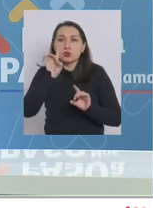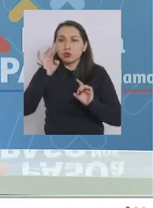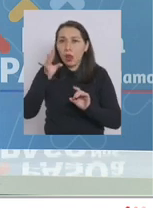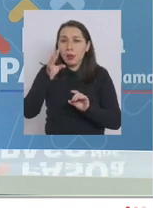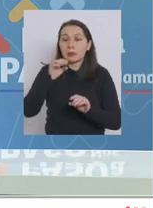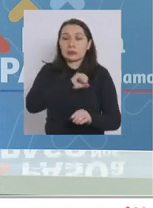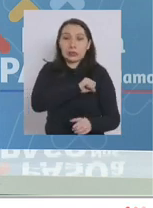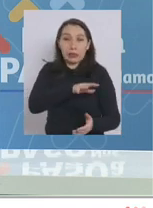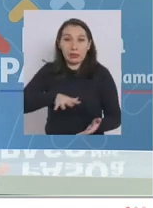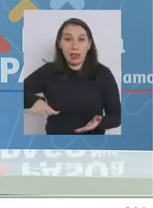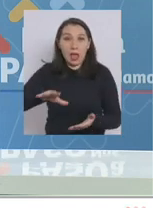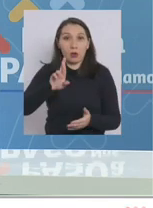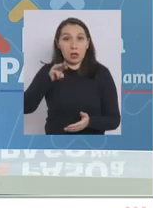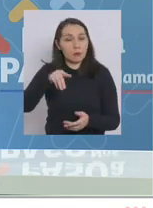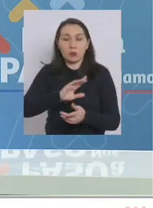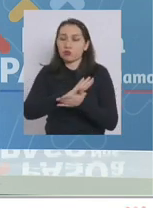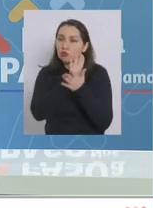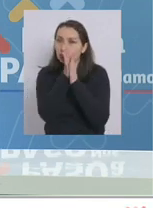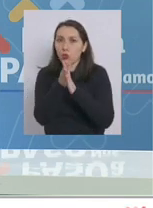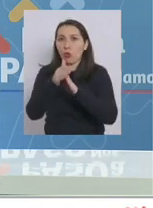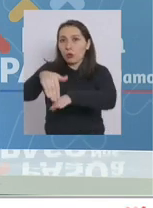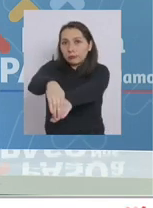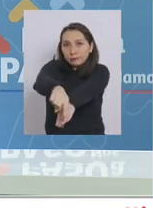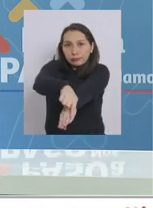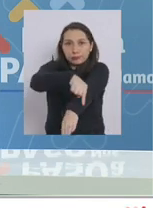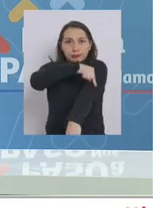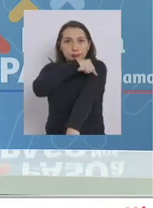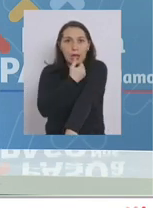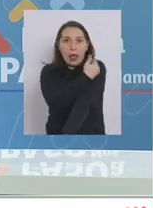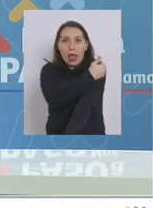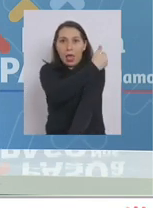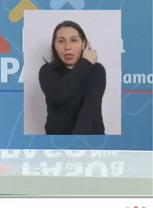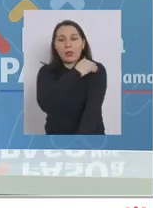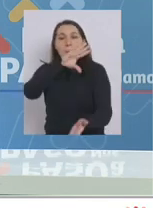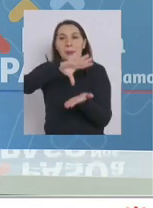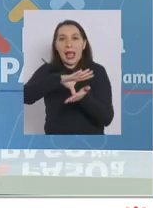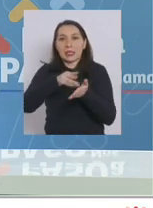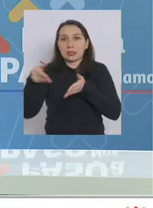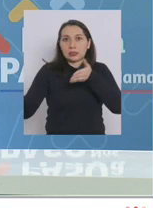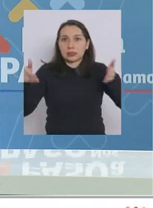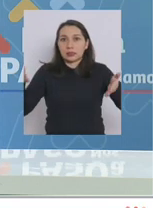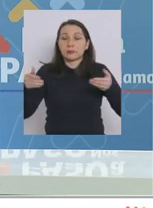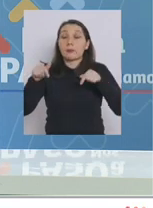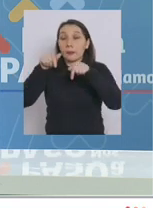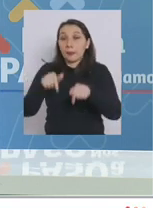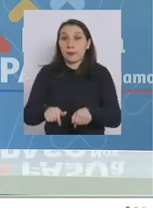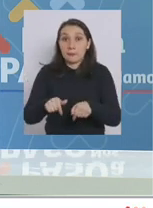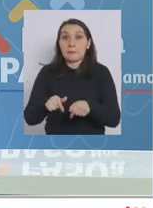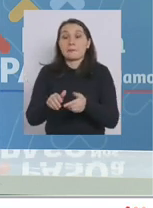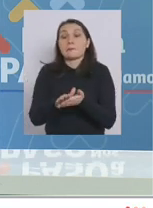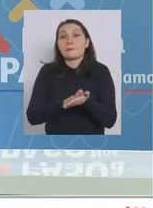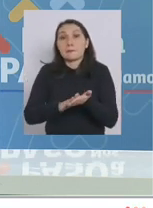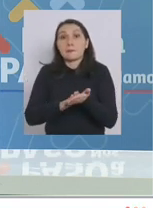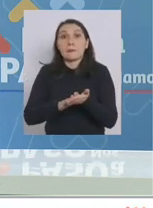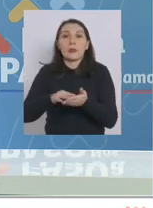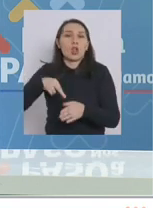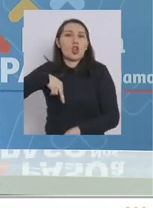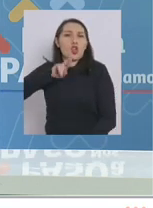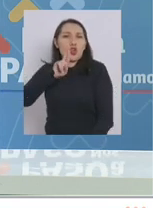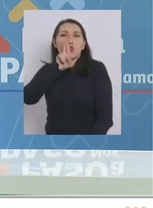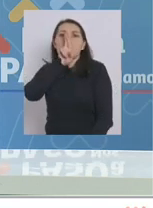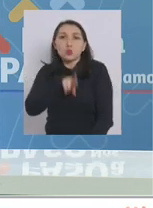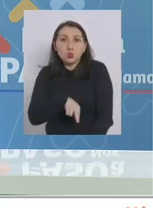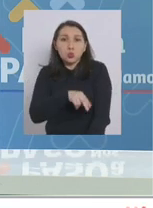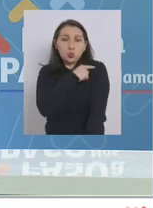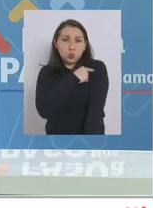través de la región metropolitana sino que en todas las fronteras de nuestro país y es por eso que hoy día tanto en las regiones del norte del